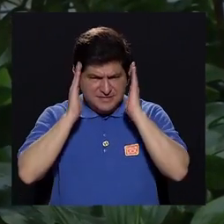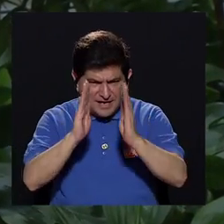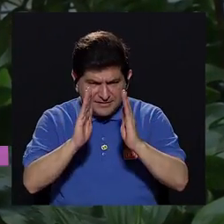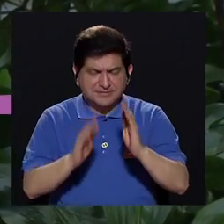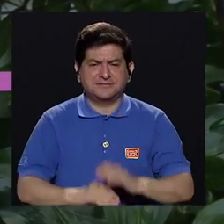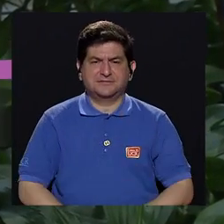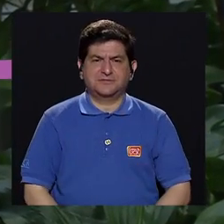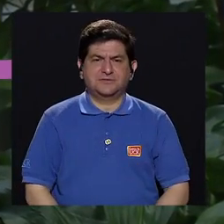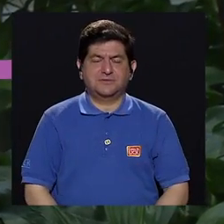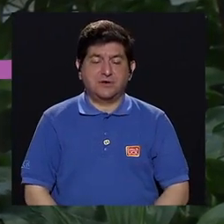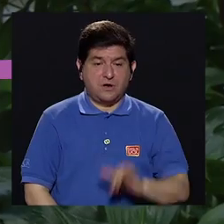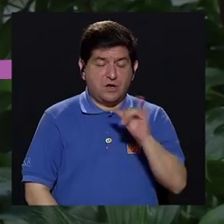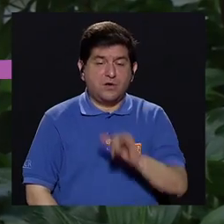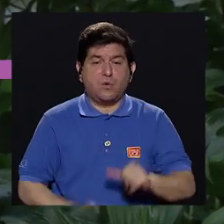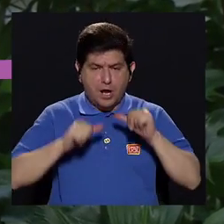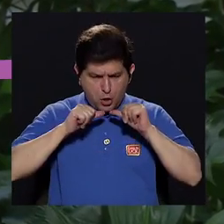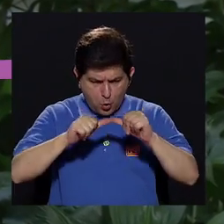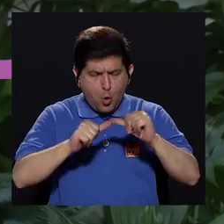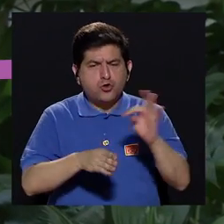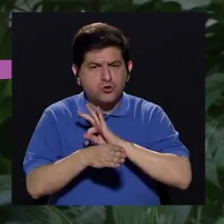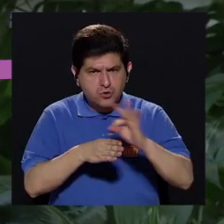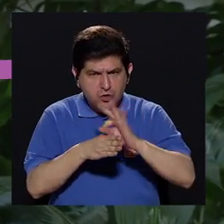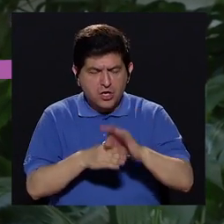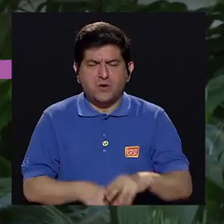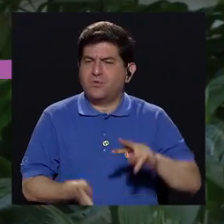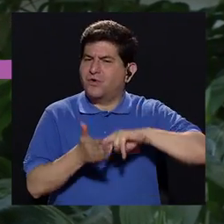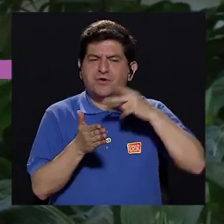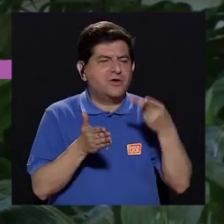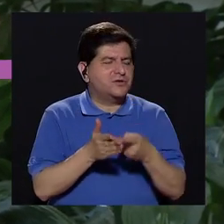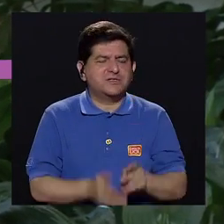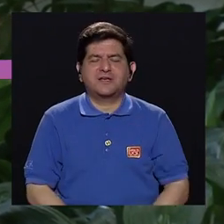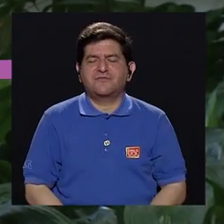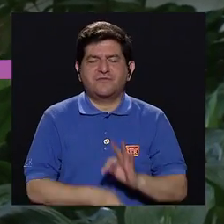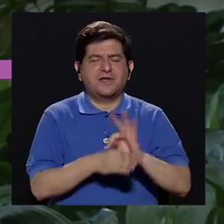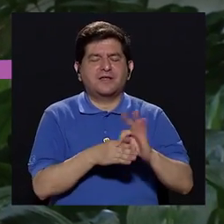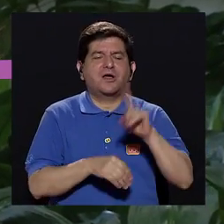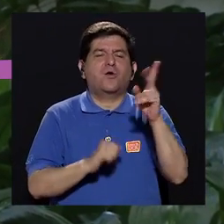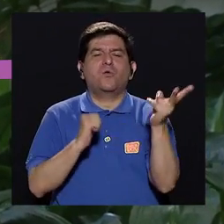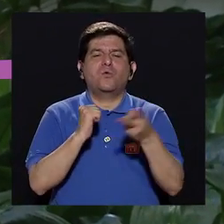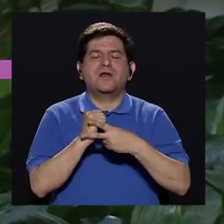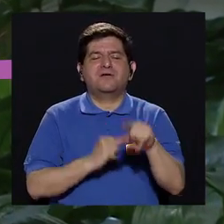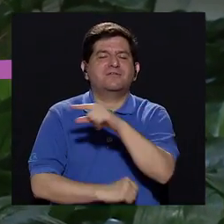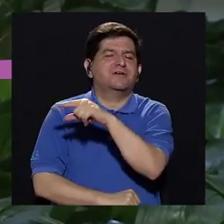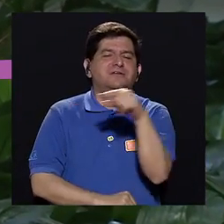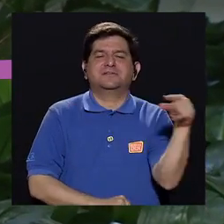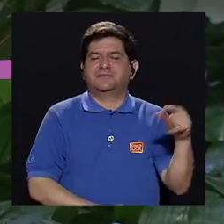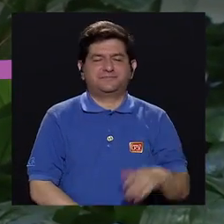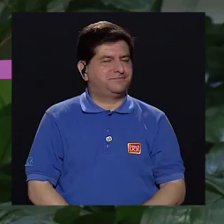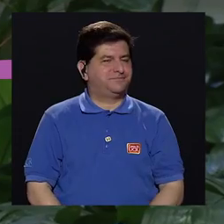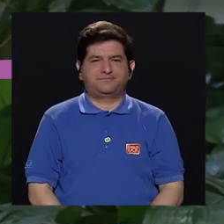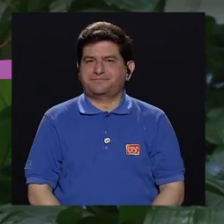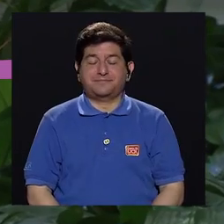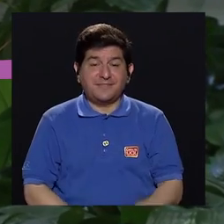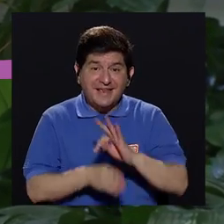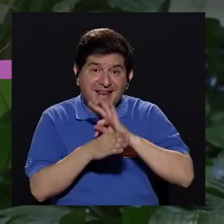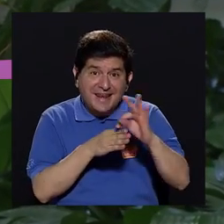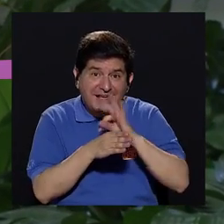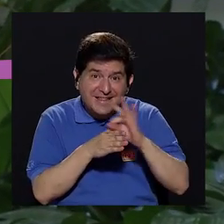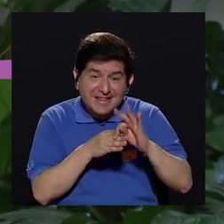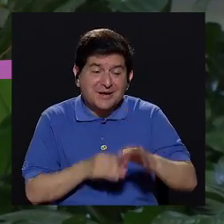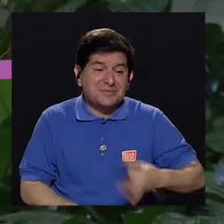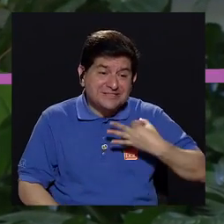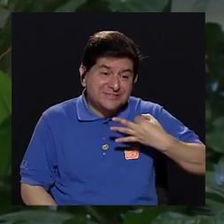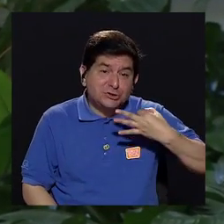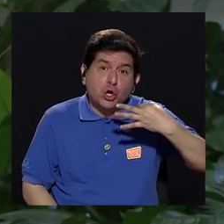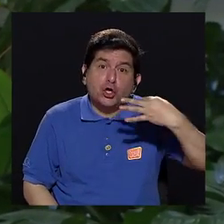constancia en el tratamiento no es terapia una vez cada semana o es terapia